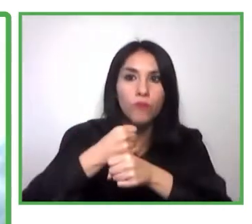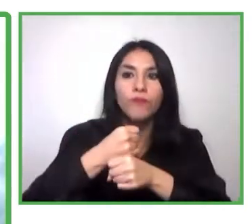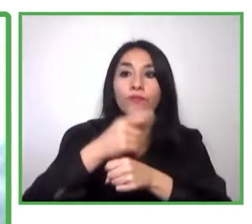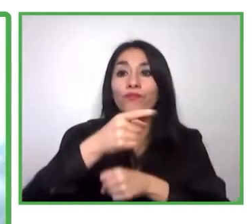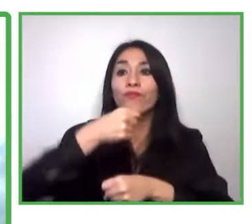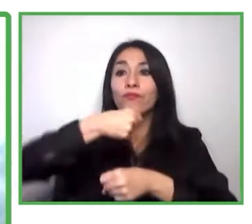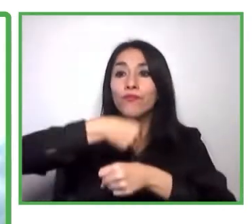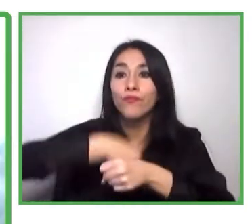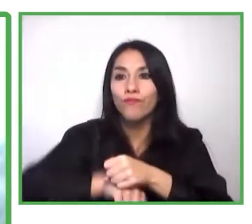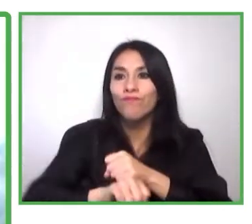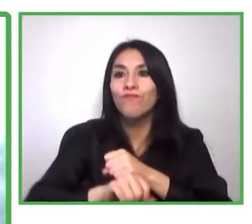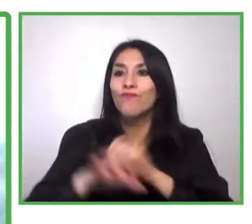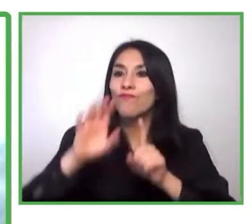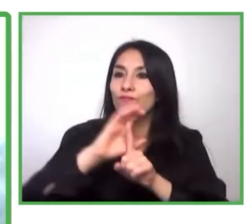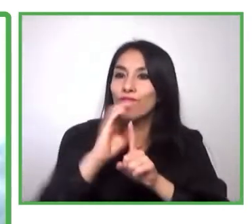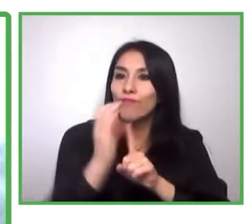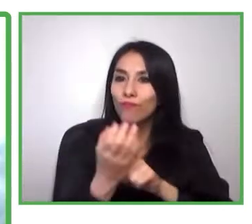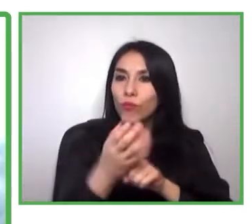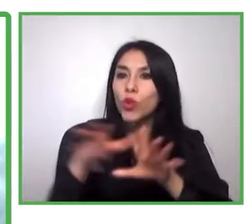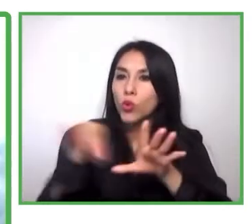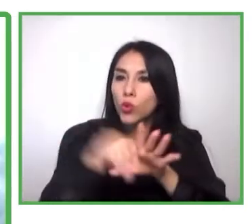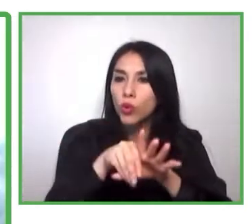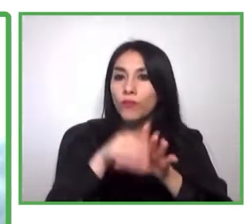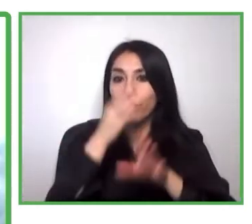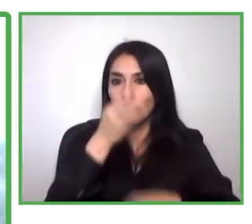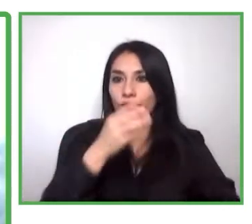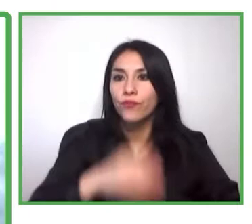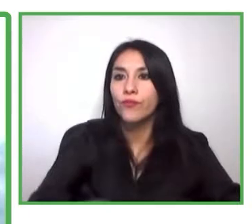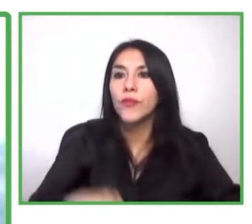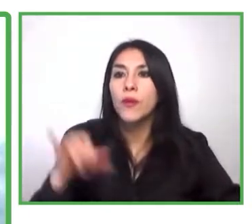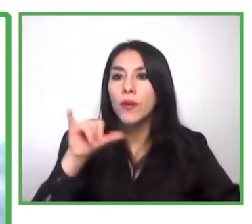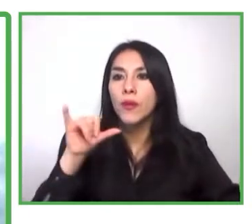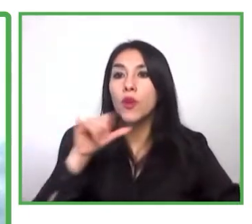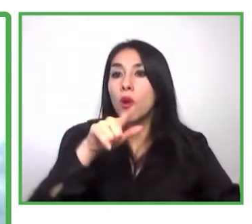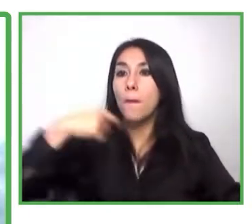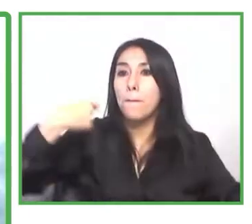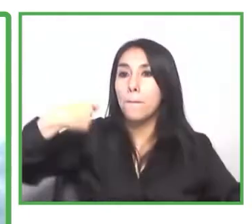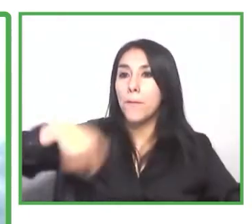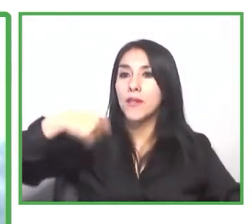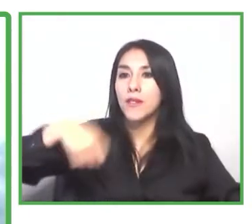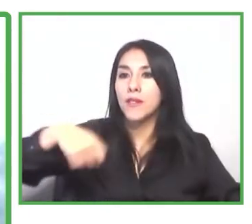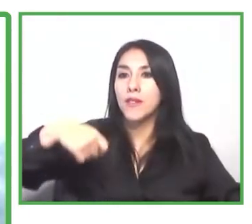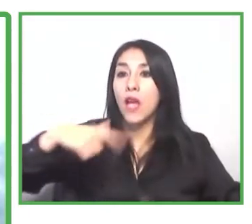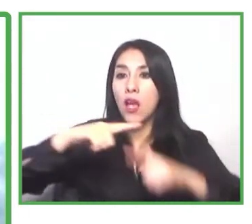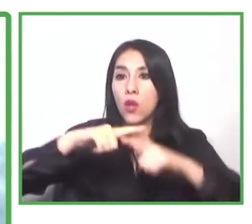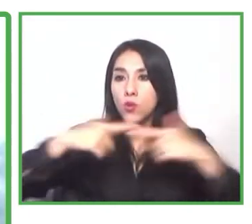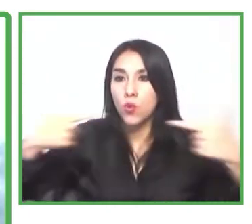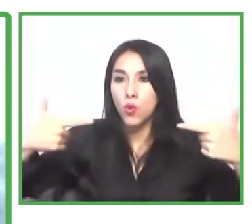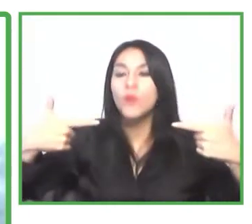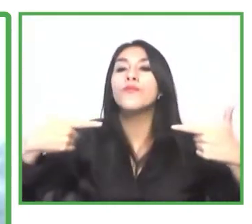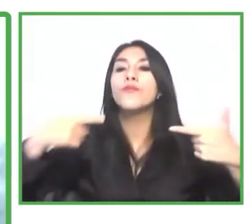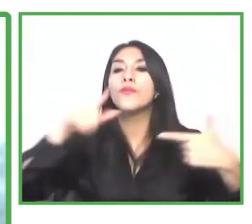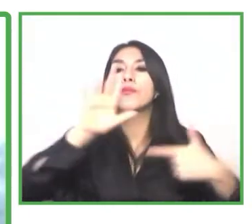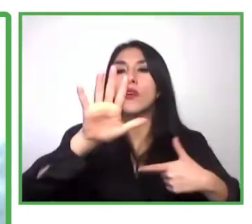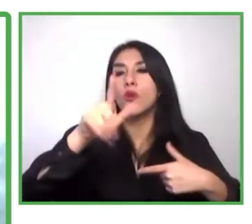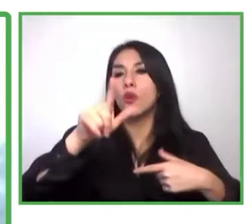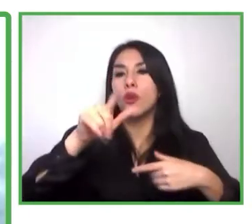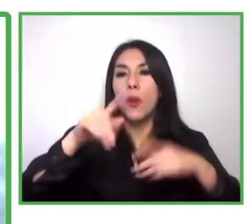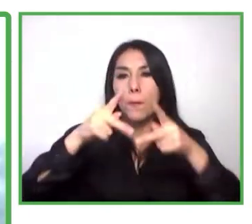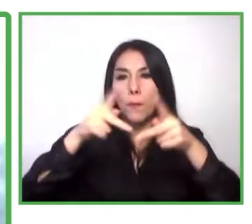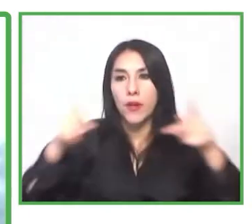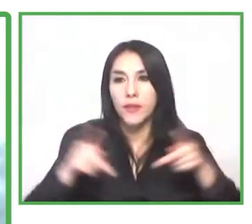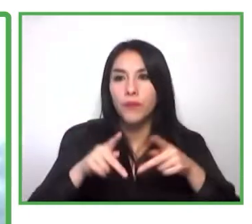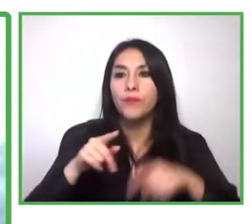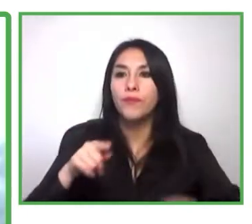países o los gobiernos, los estados han tomado la determinación de generar cuotas de incorporación. Por lo mismo que